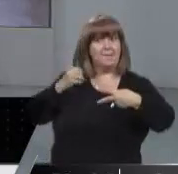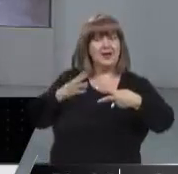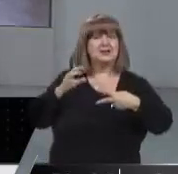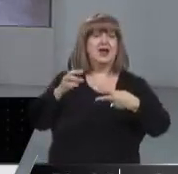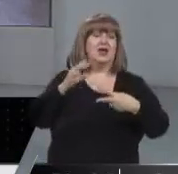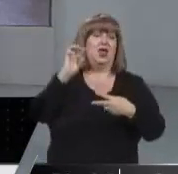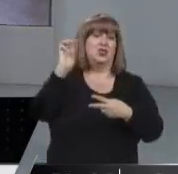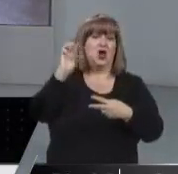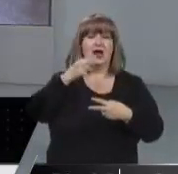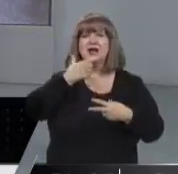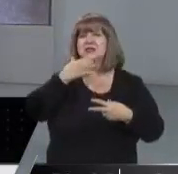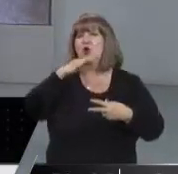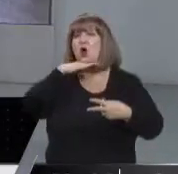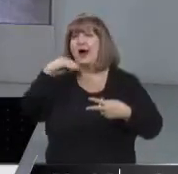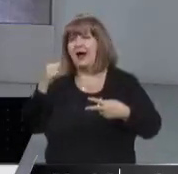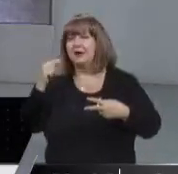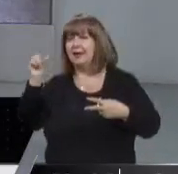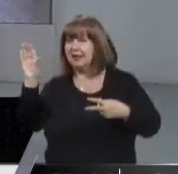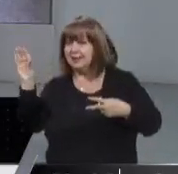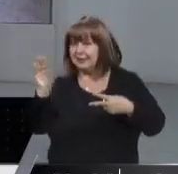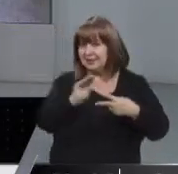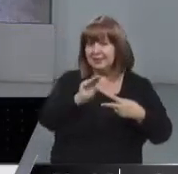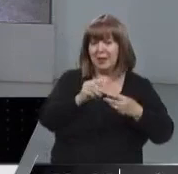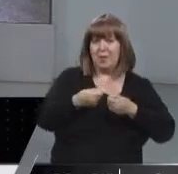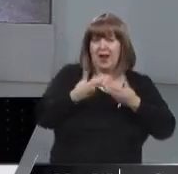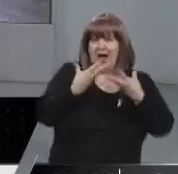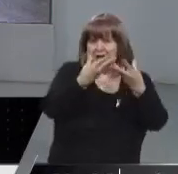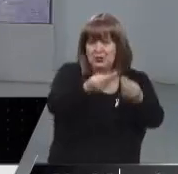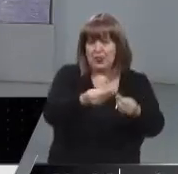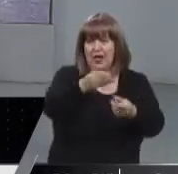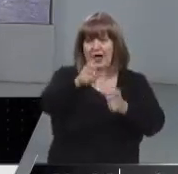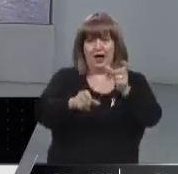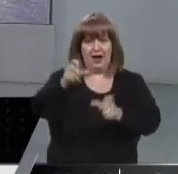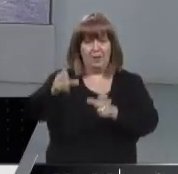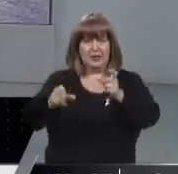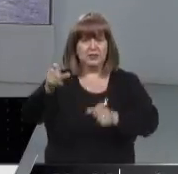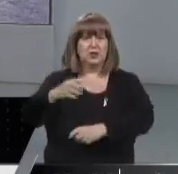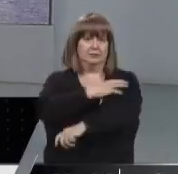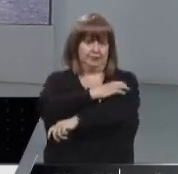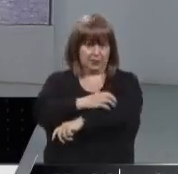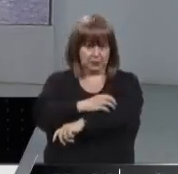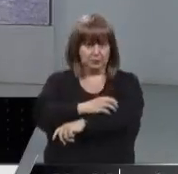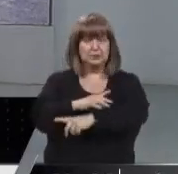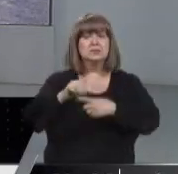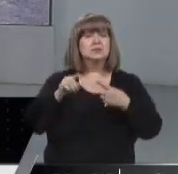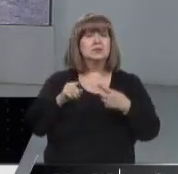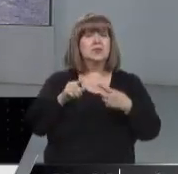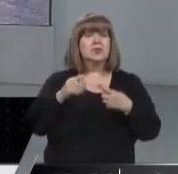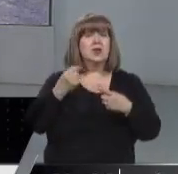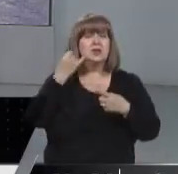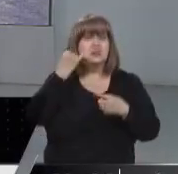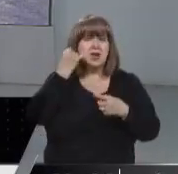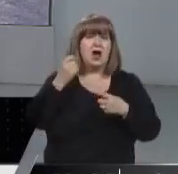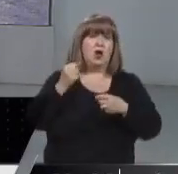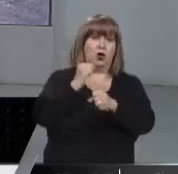dólar soja y que se dijo parte de eso iba a ir a financiar una ayuda extraordinaria para los sectores más vulnerables. Los que están caídos